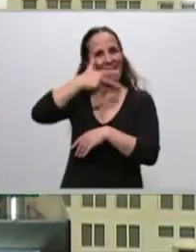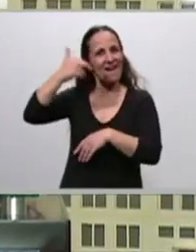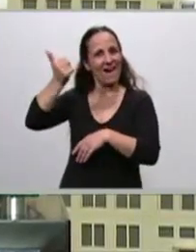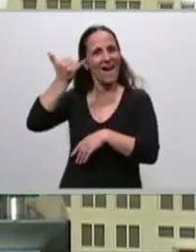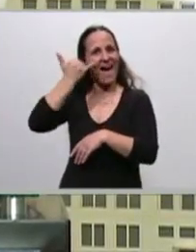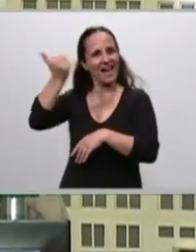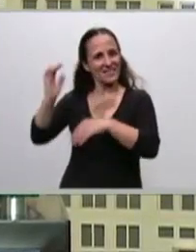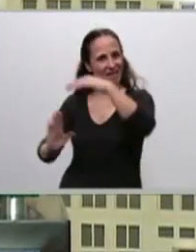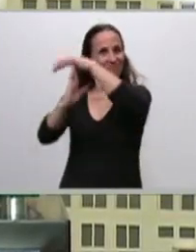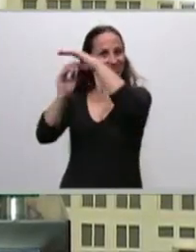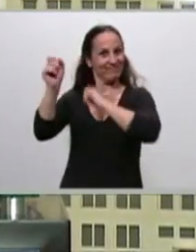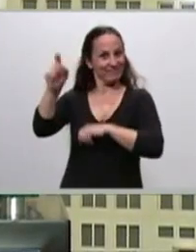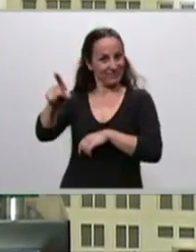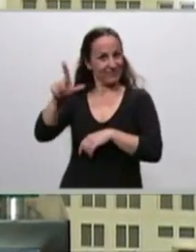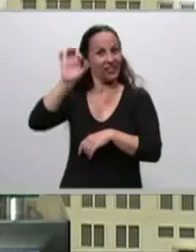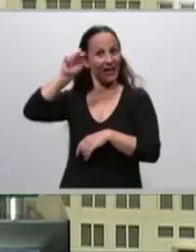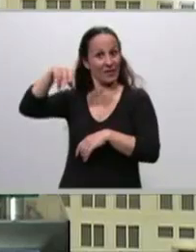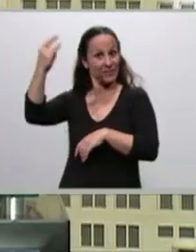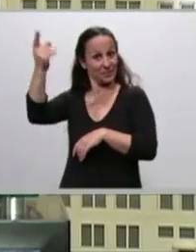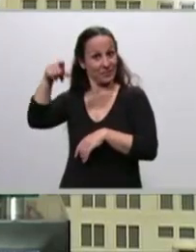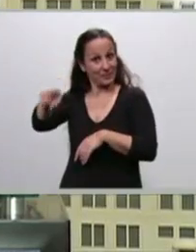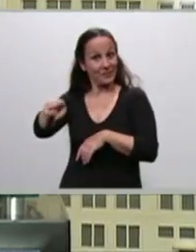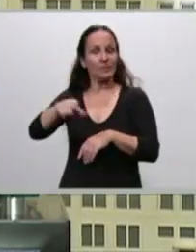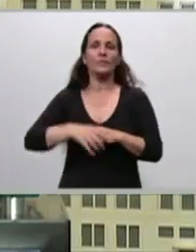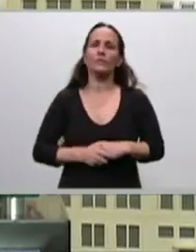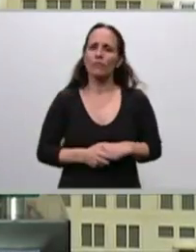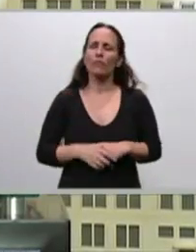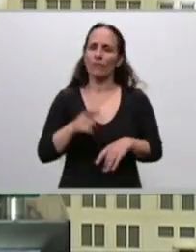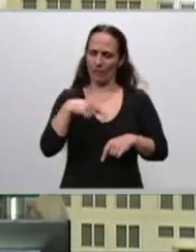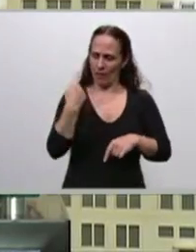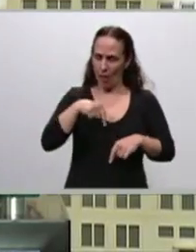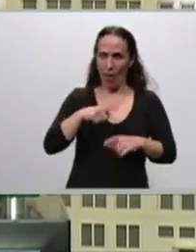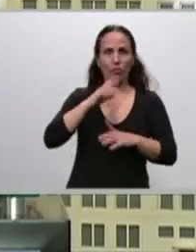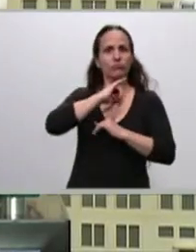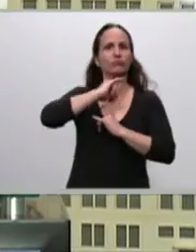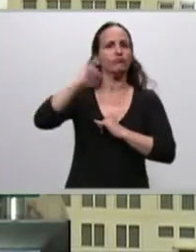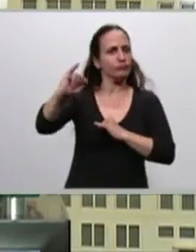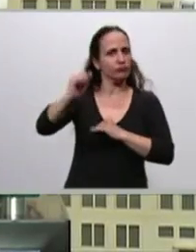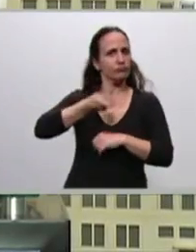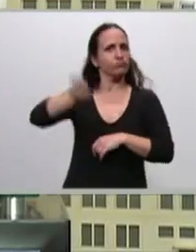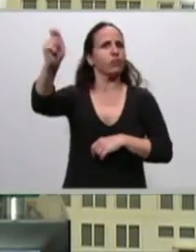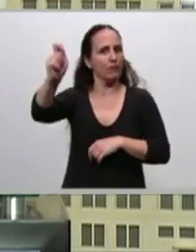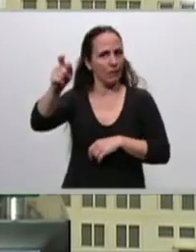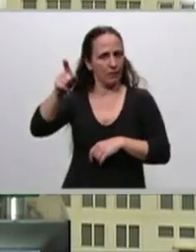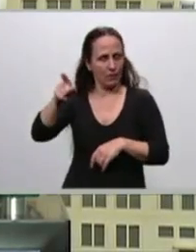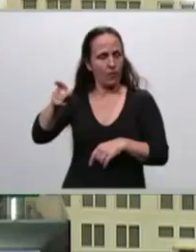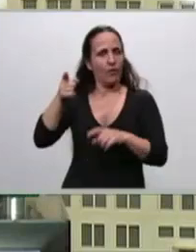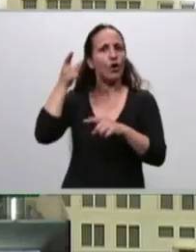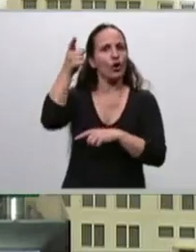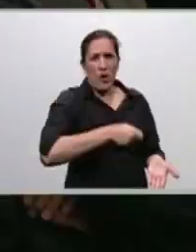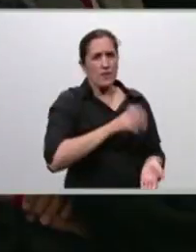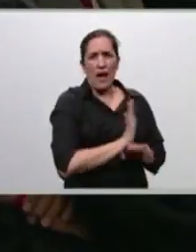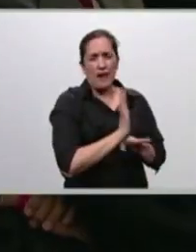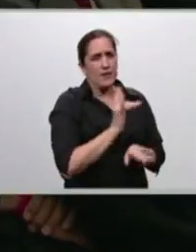Unidas, una demanda contra los Estados Unidos de Norteamérica por la actividad de su poder